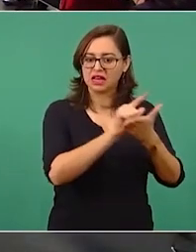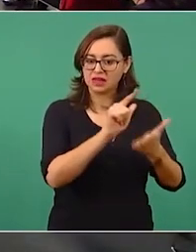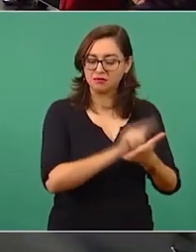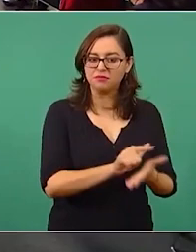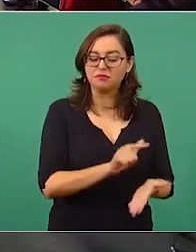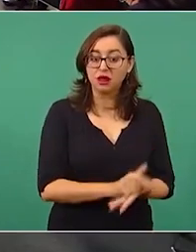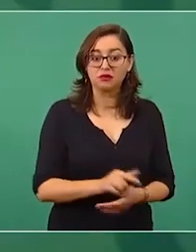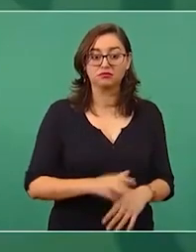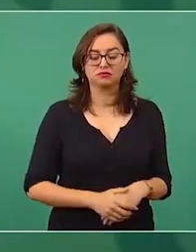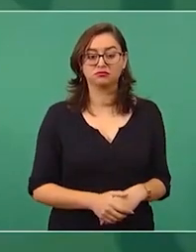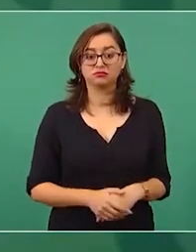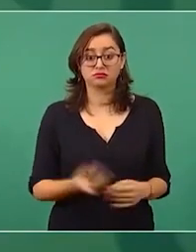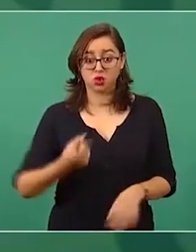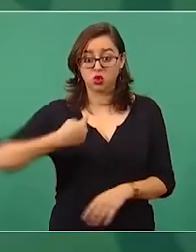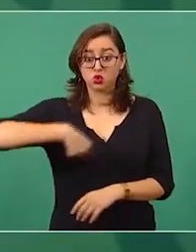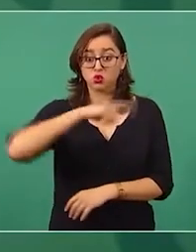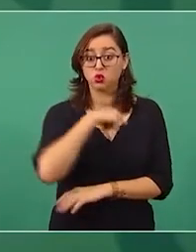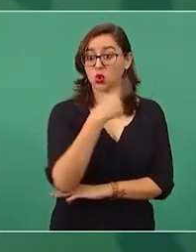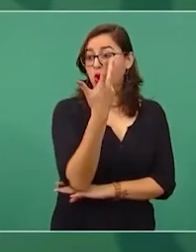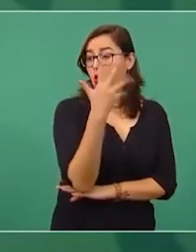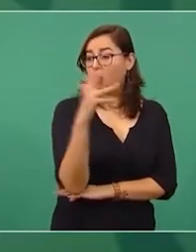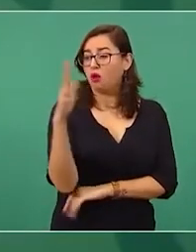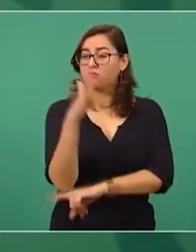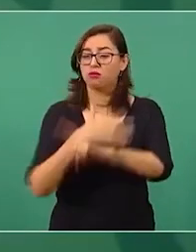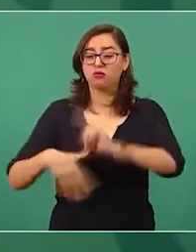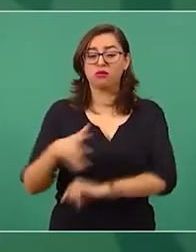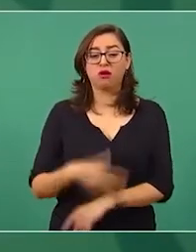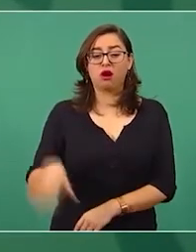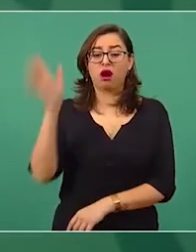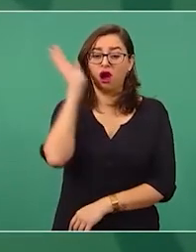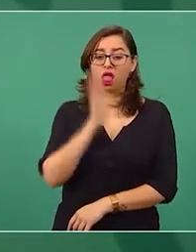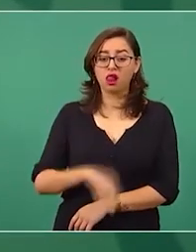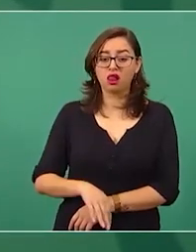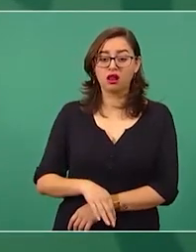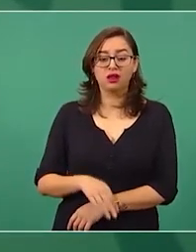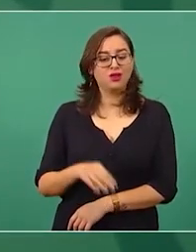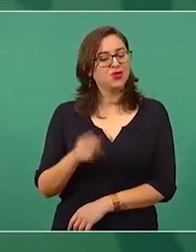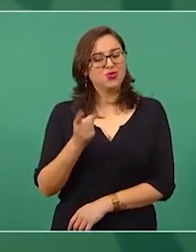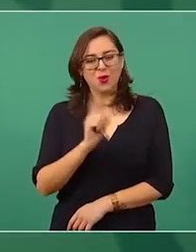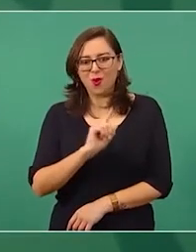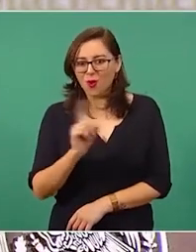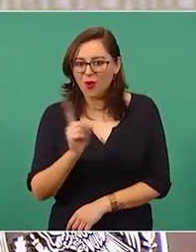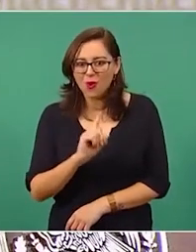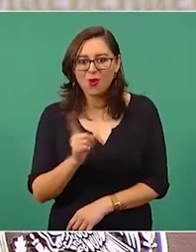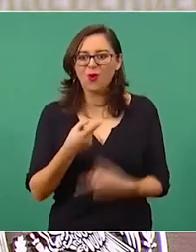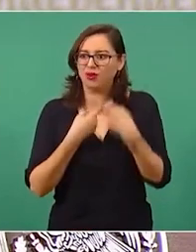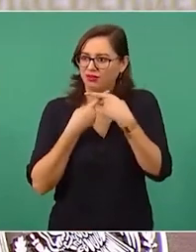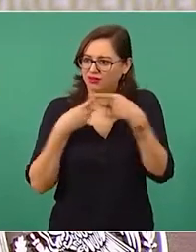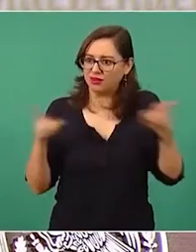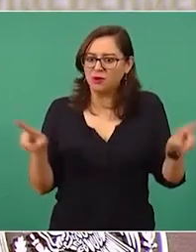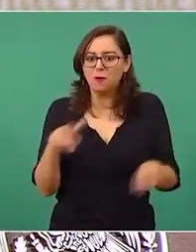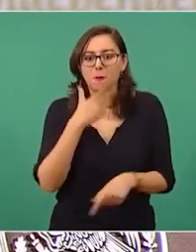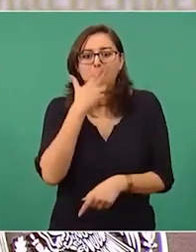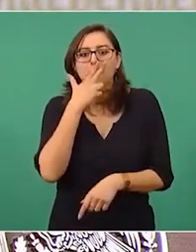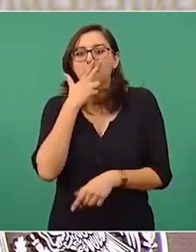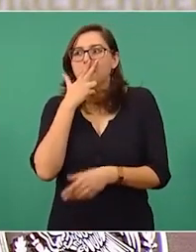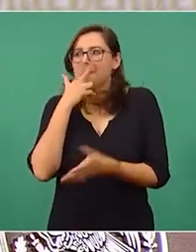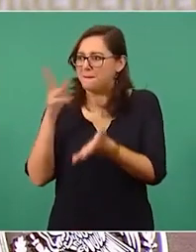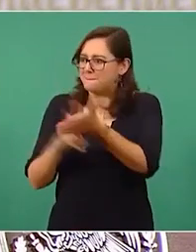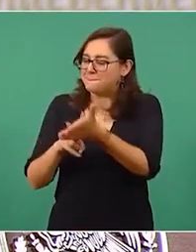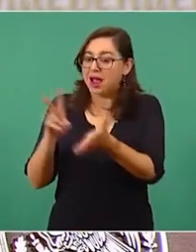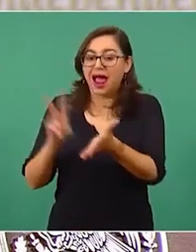obviamente al contrario nos interesa mucho lo que no queremos es que medren